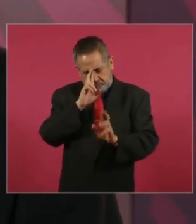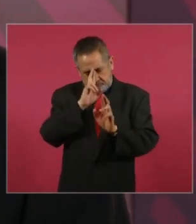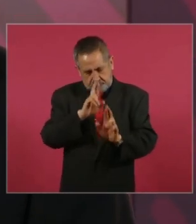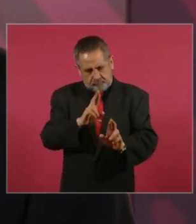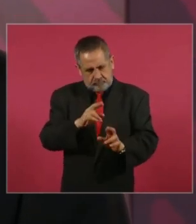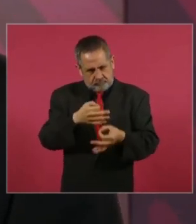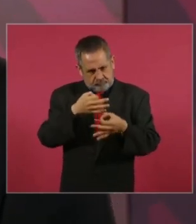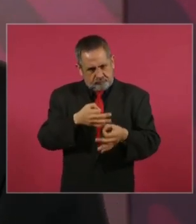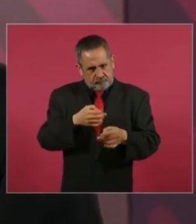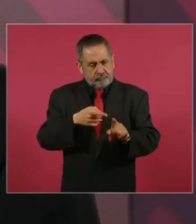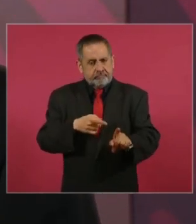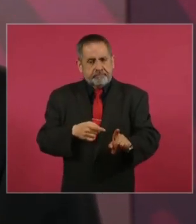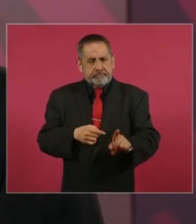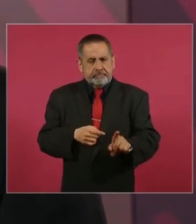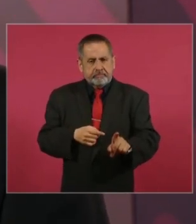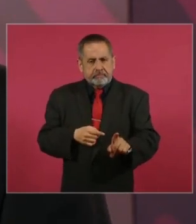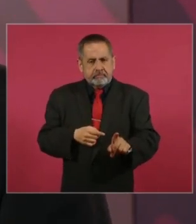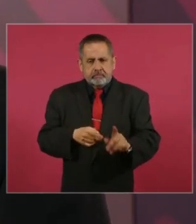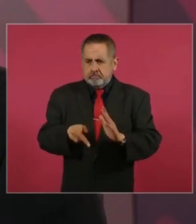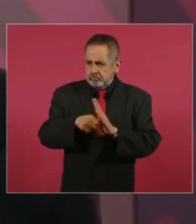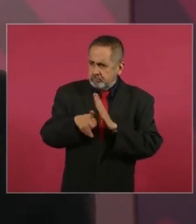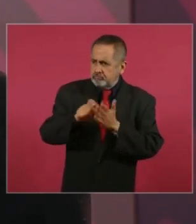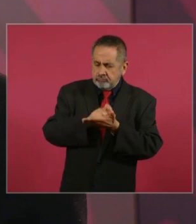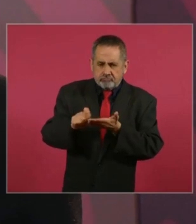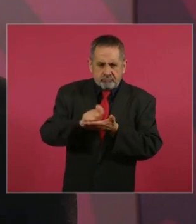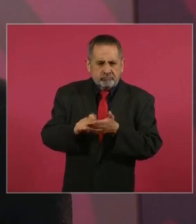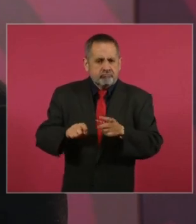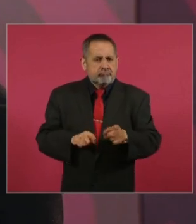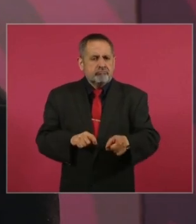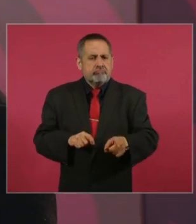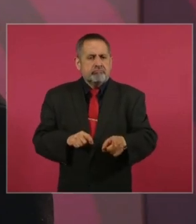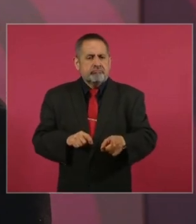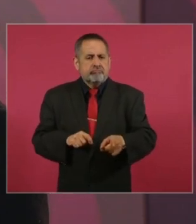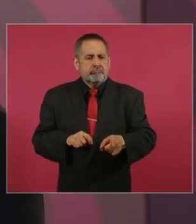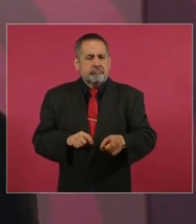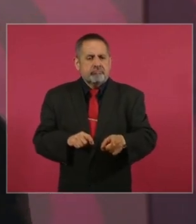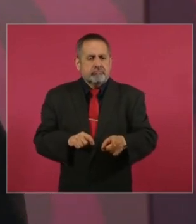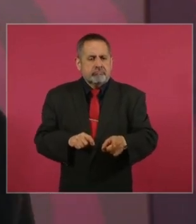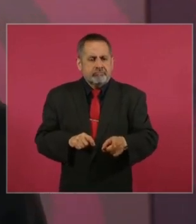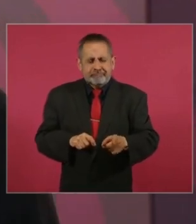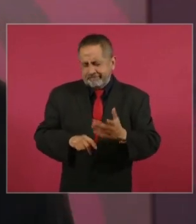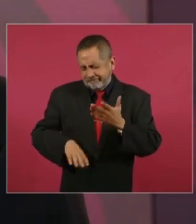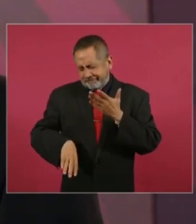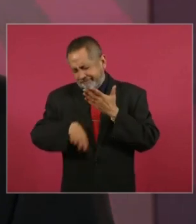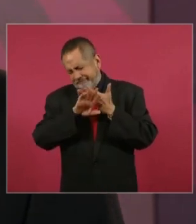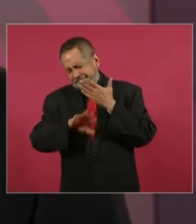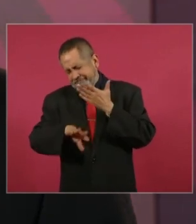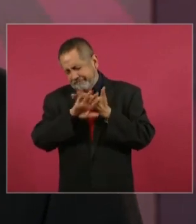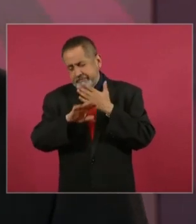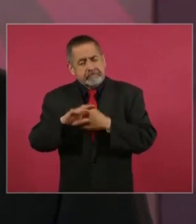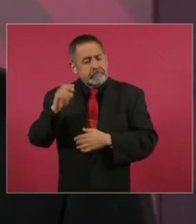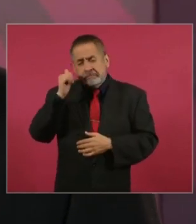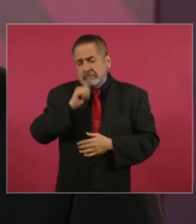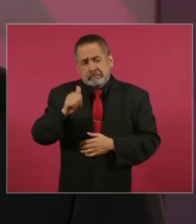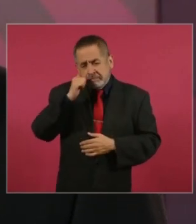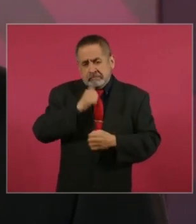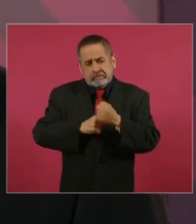periodista, ha estado en contra de nosotros siempre.